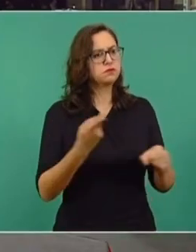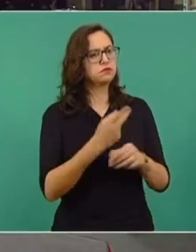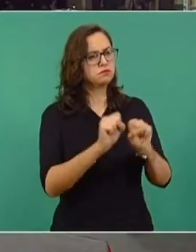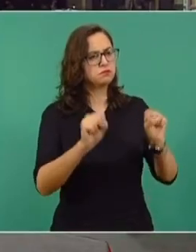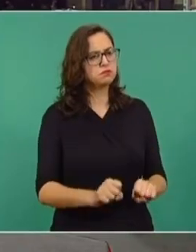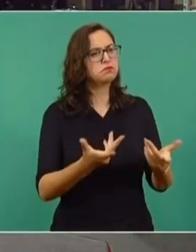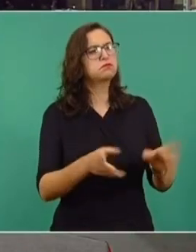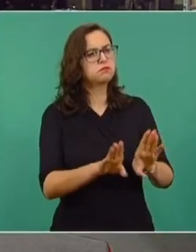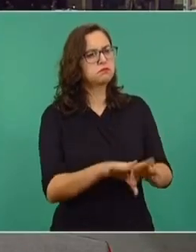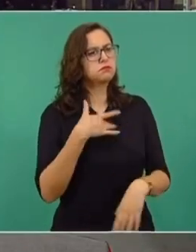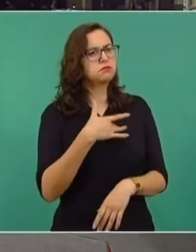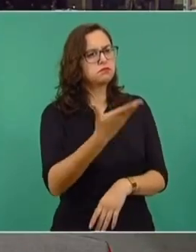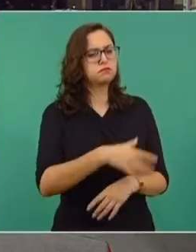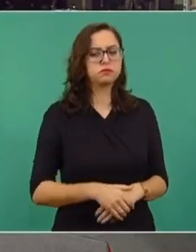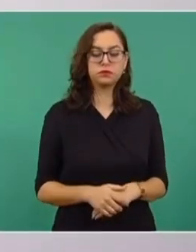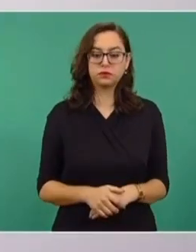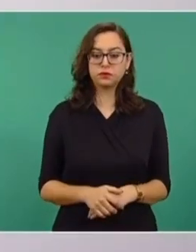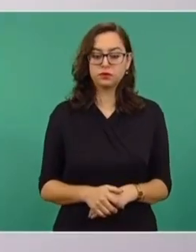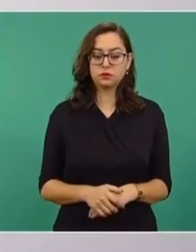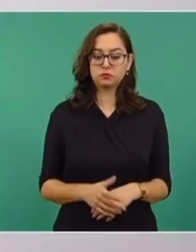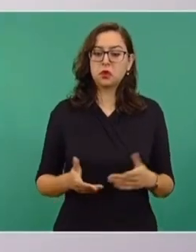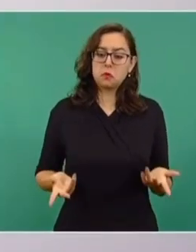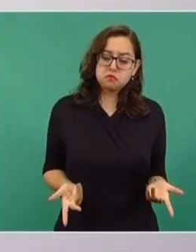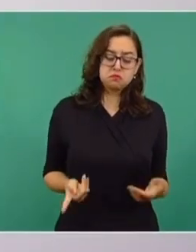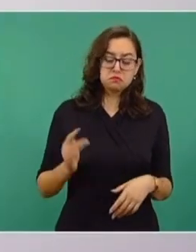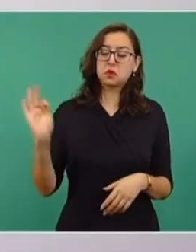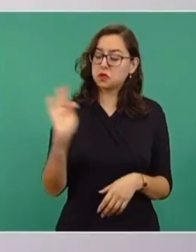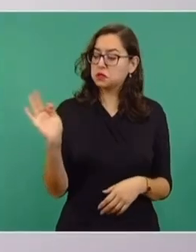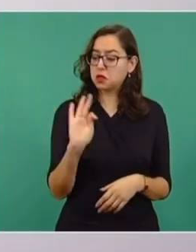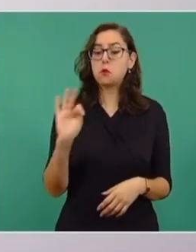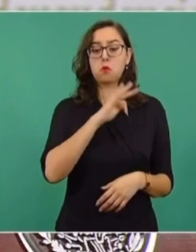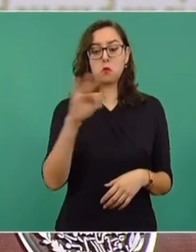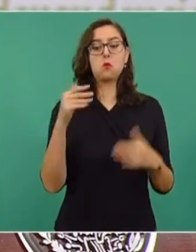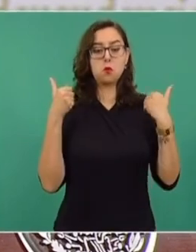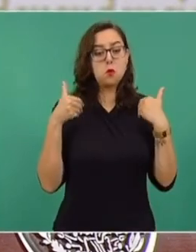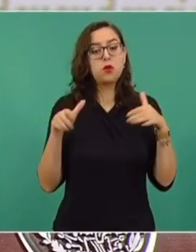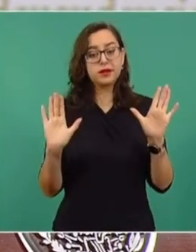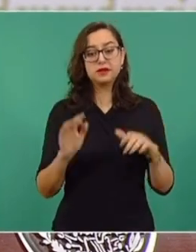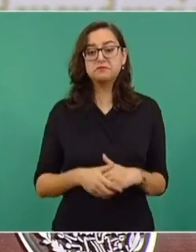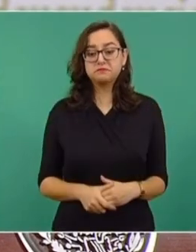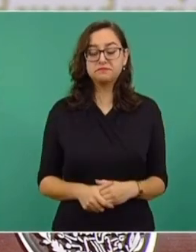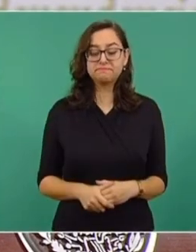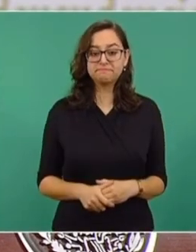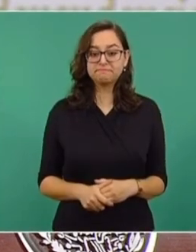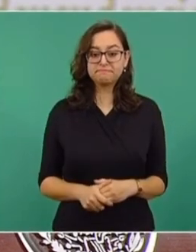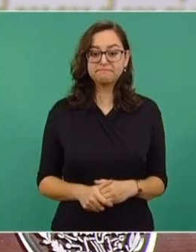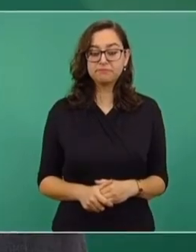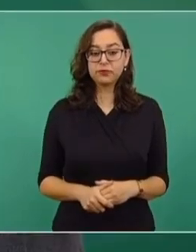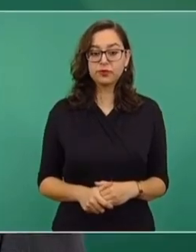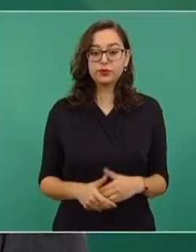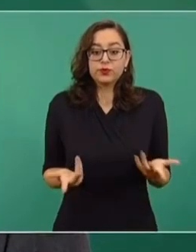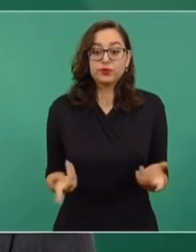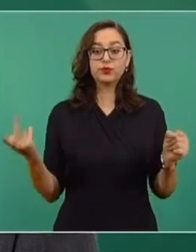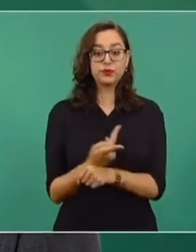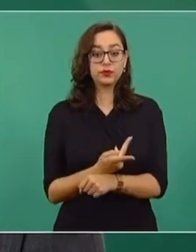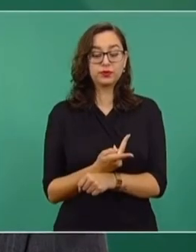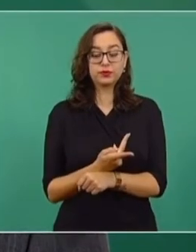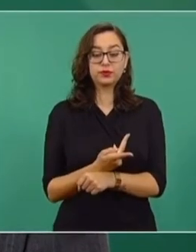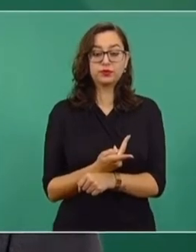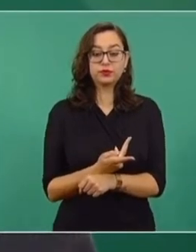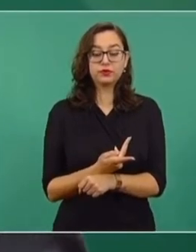específicamente? Sí, creo que podría iniciarse. Todo esto es herencia